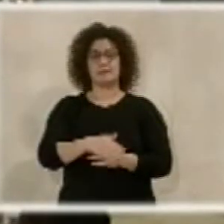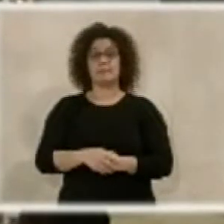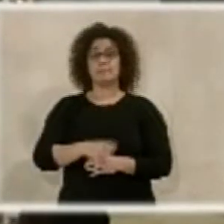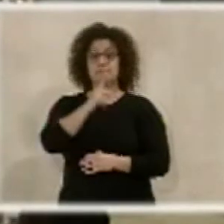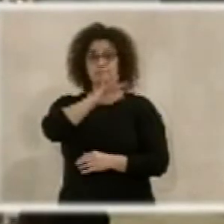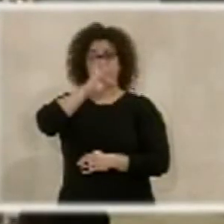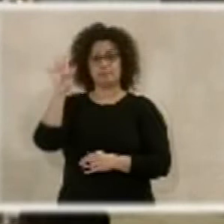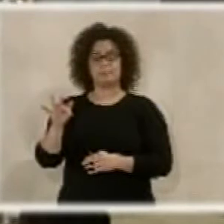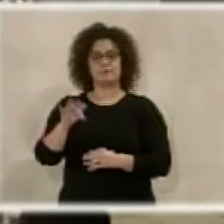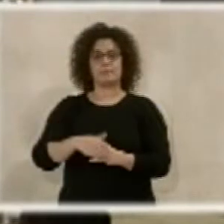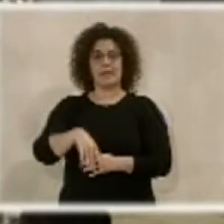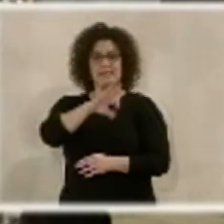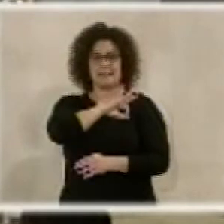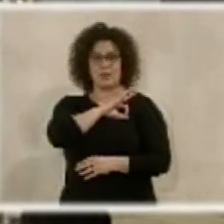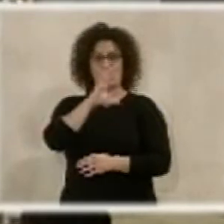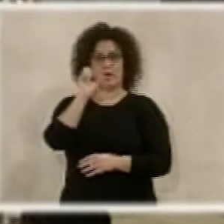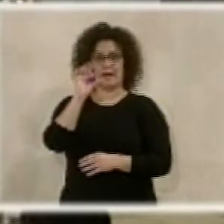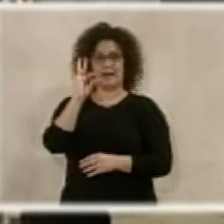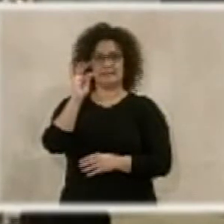Turno ahora, señor Castellón.